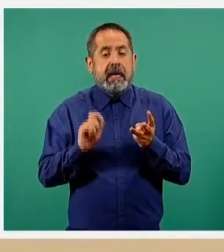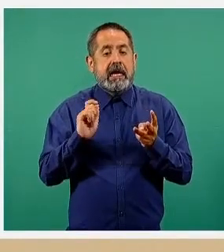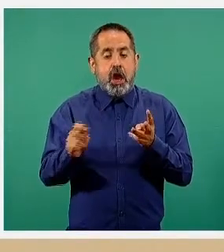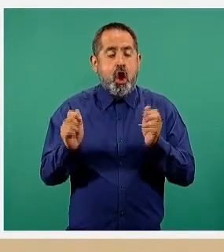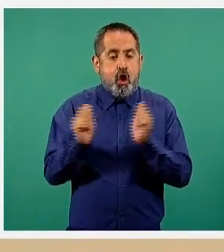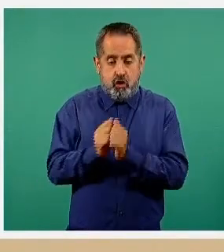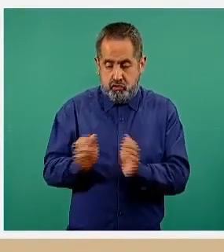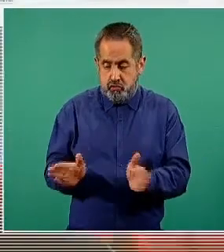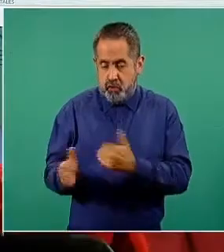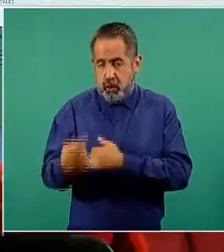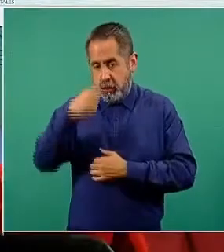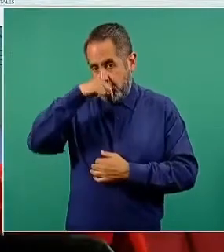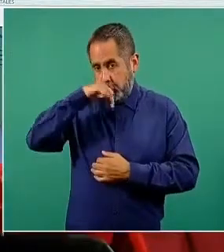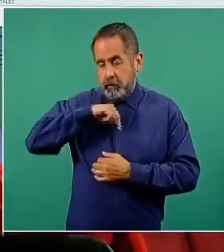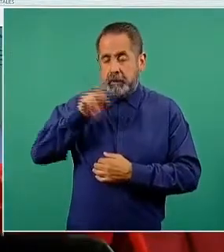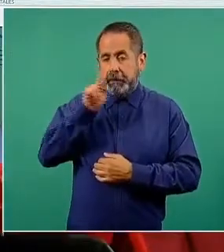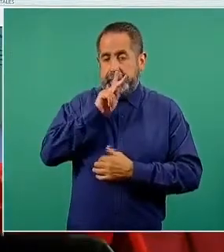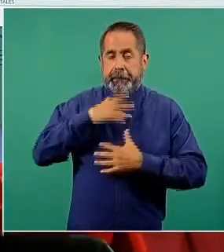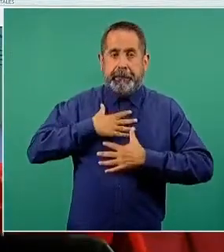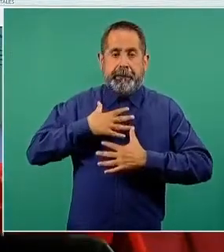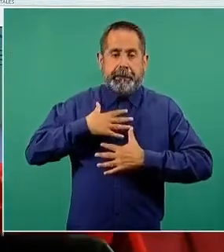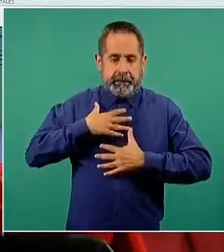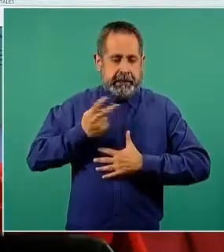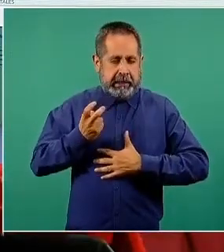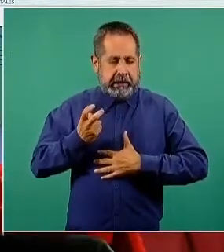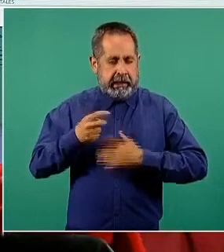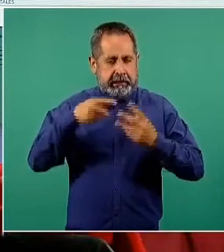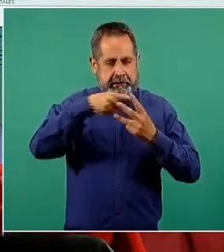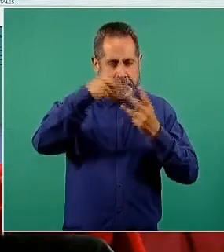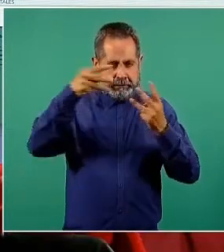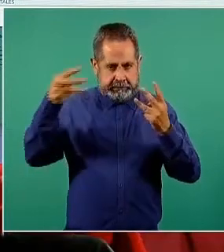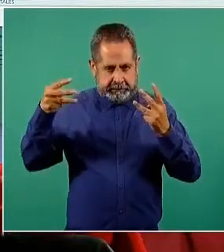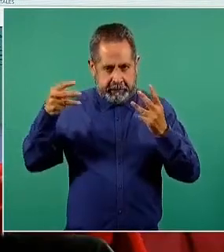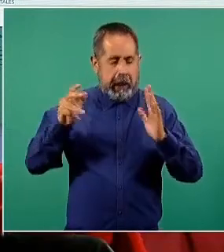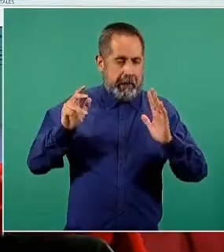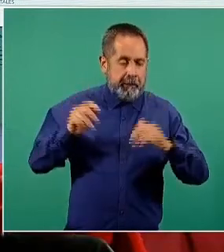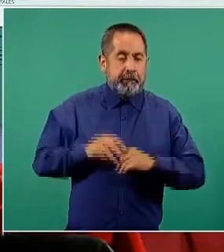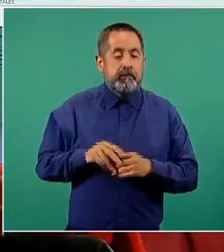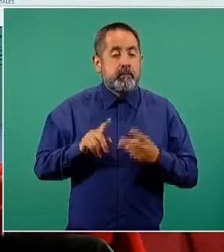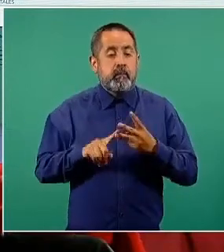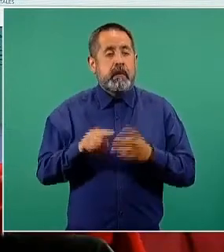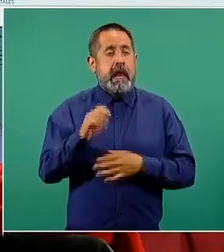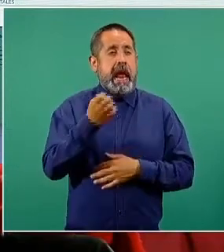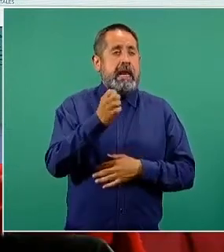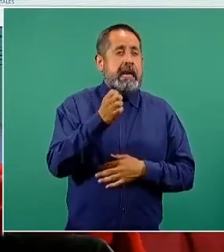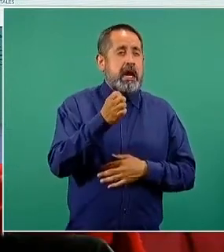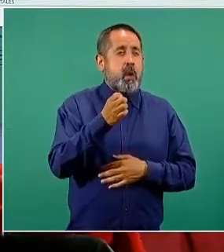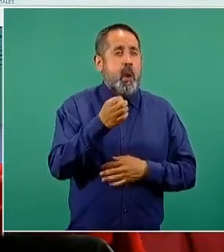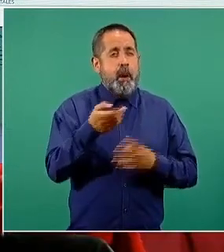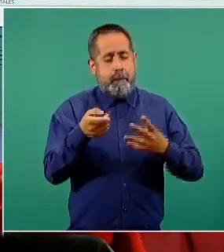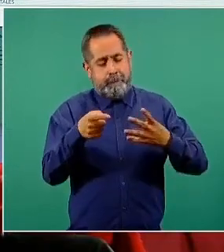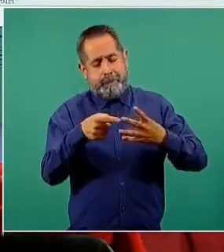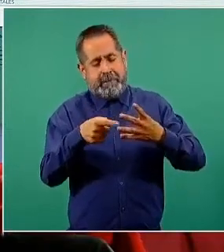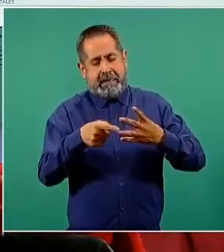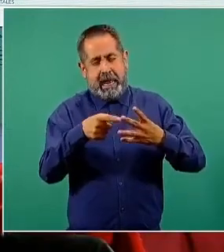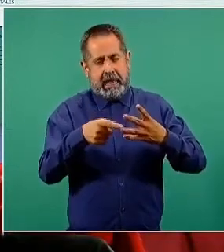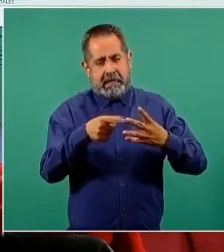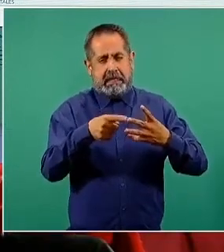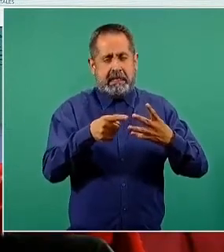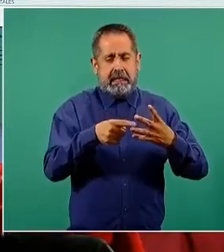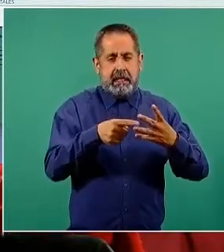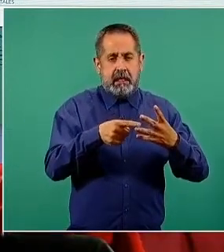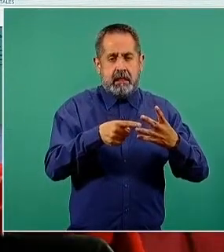podemos ver que pues prácticamente desde que mediados de enero y en adelante tuvimos una